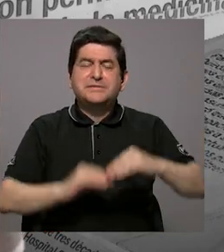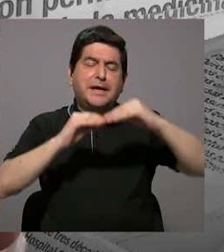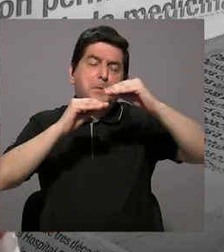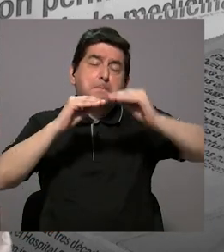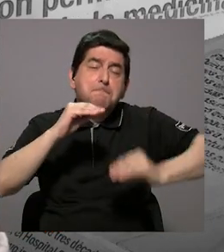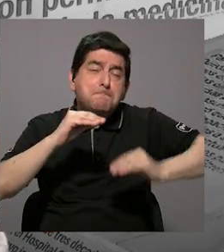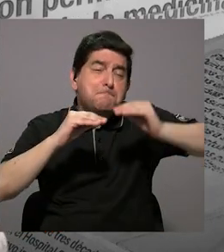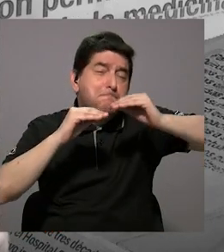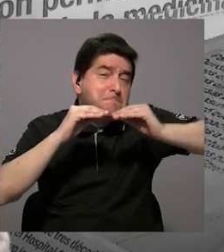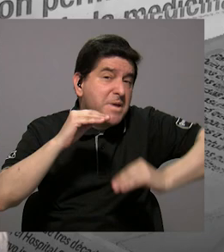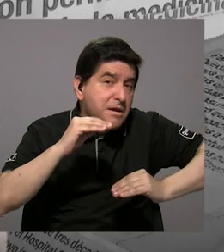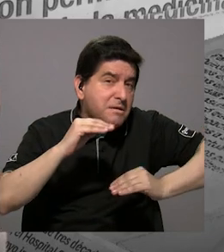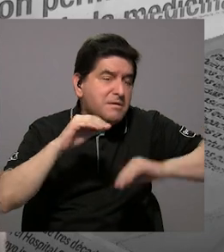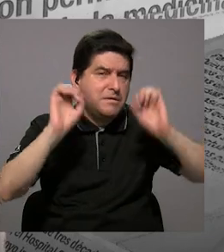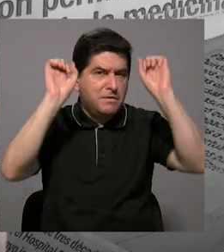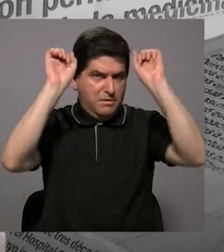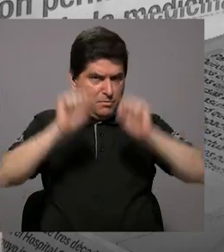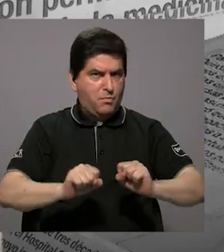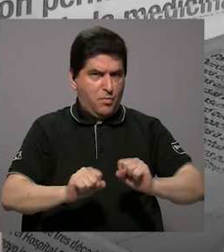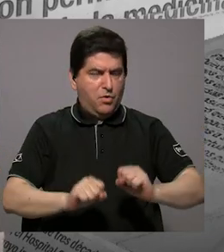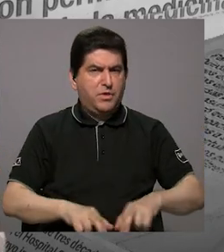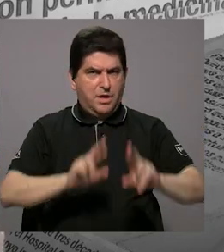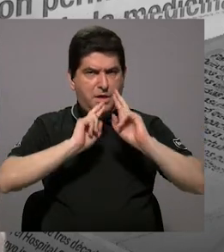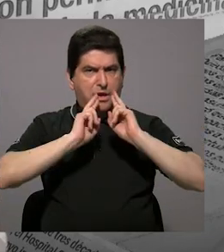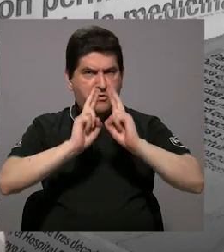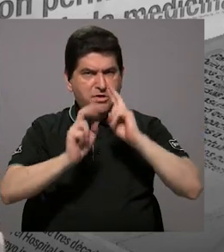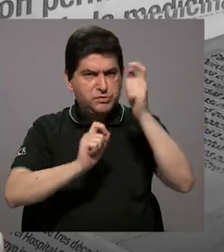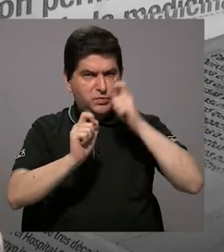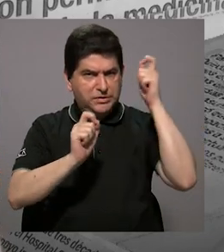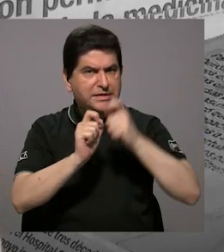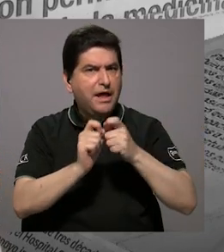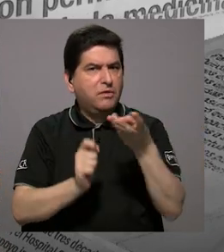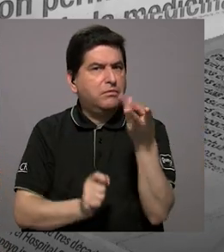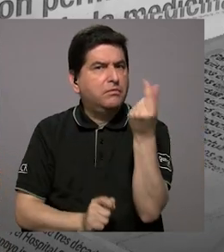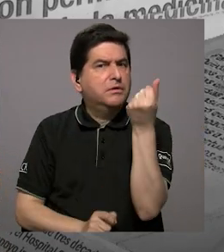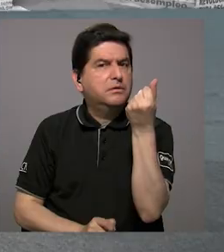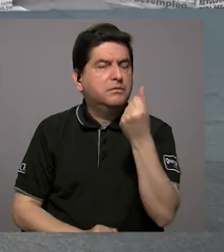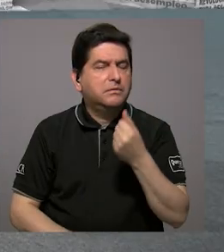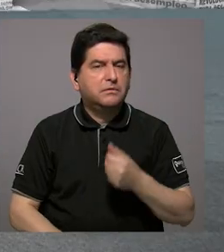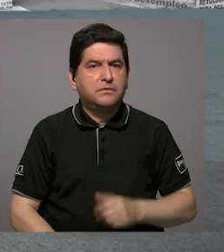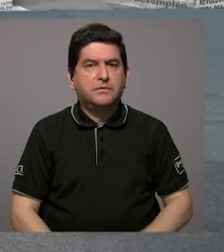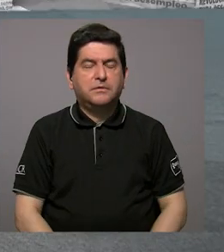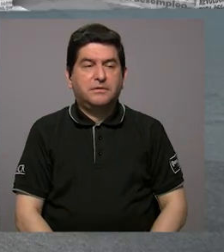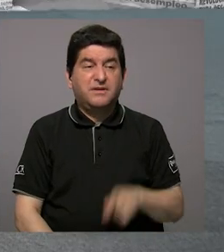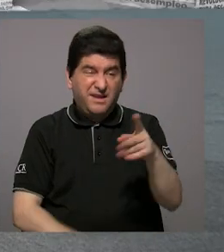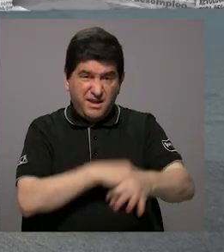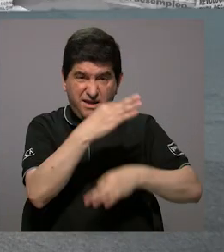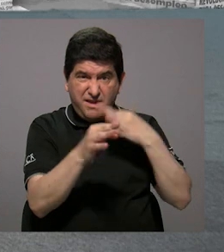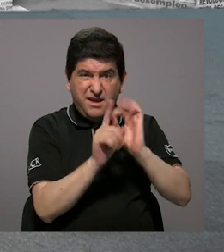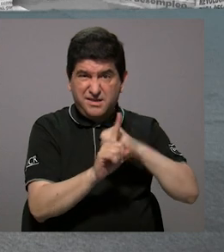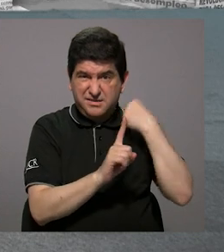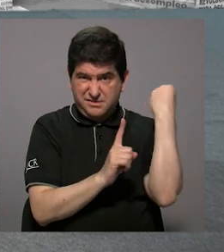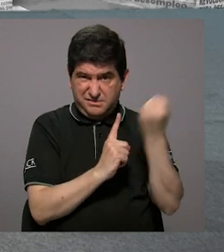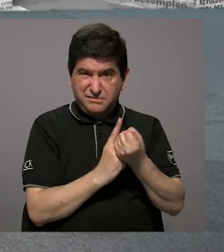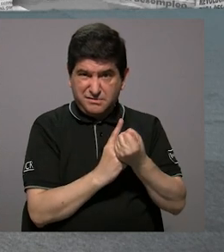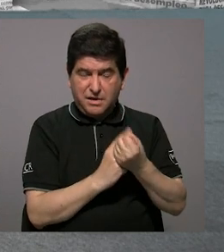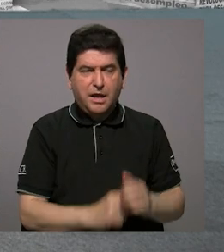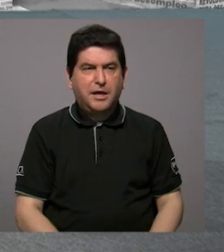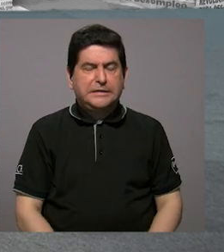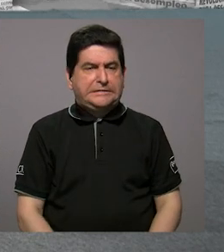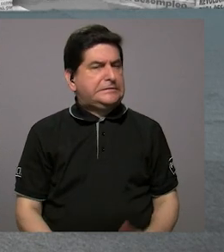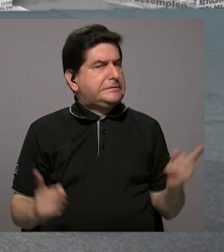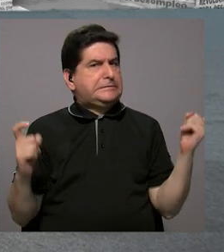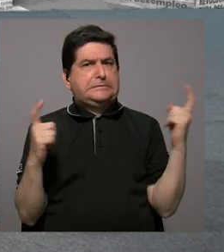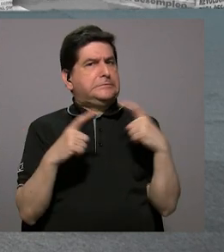requiere como mínimo para poder tener un resultado certero? Sí, en este tipo de situaciones